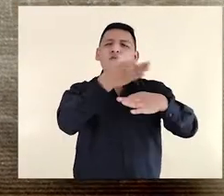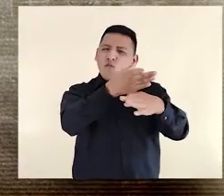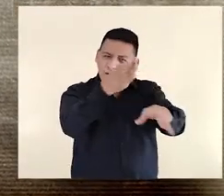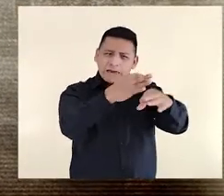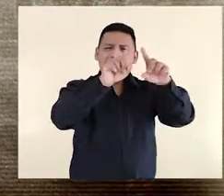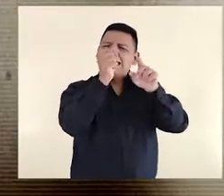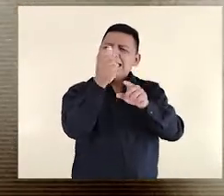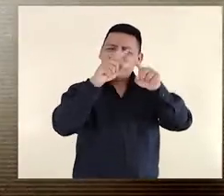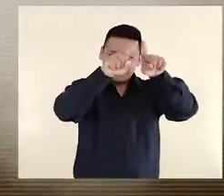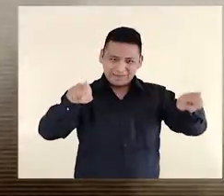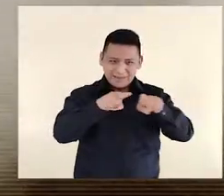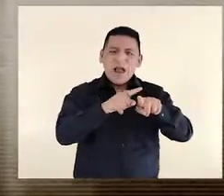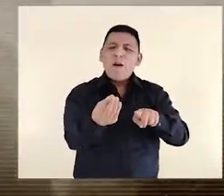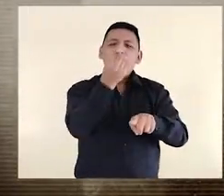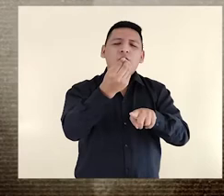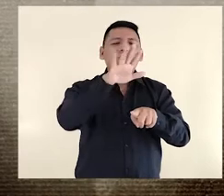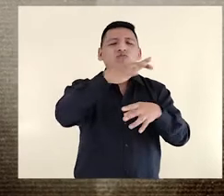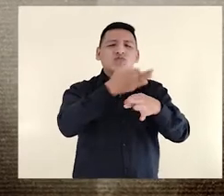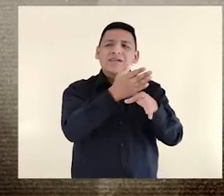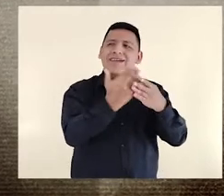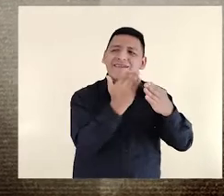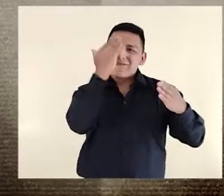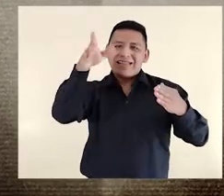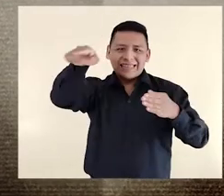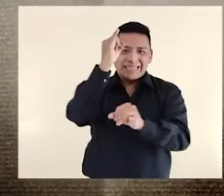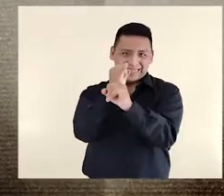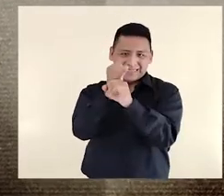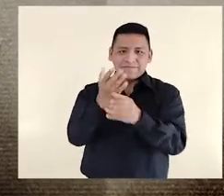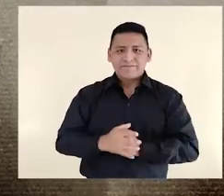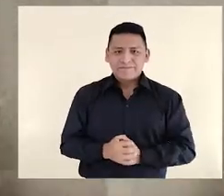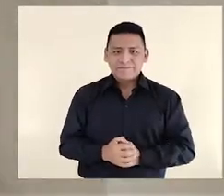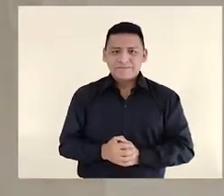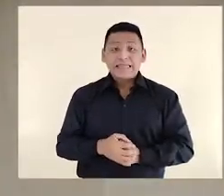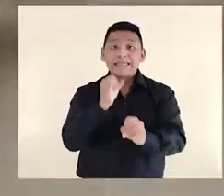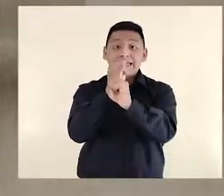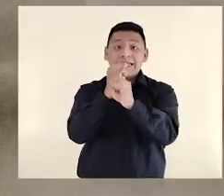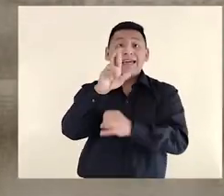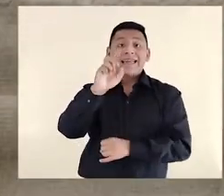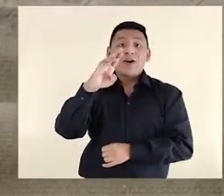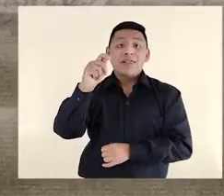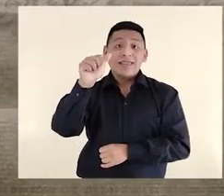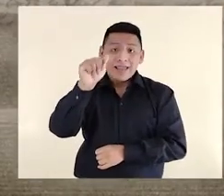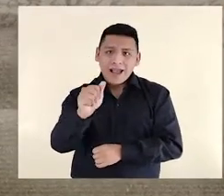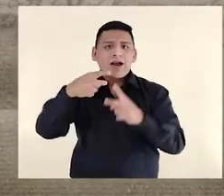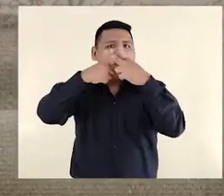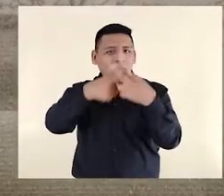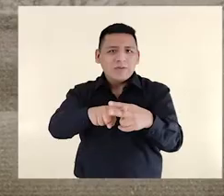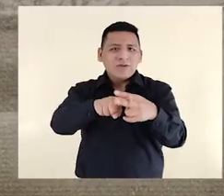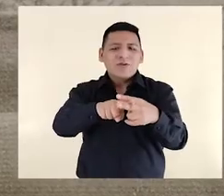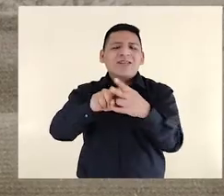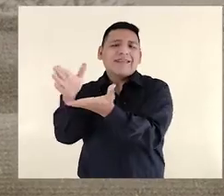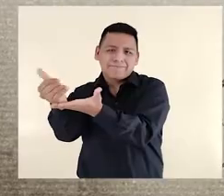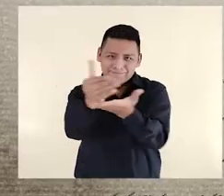irregular casi triangular, pero es por un detalle escenográfico que tiene que ver con la iglesia. La iglesia de la Recoleta tiene su origen en